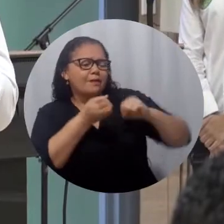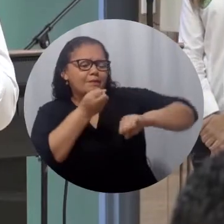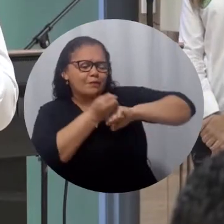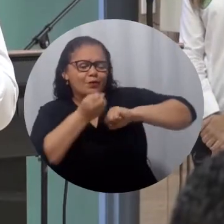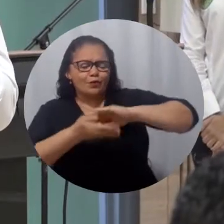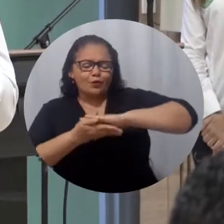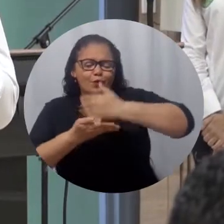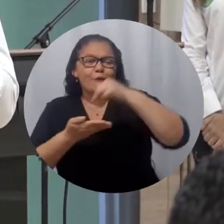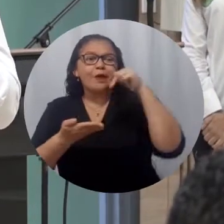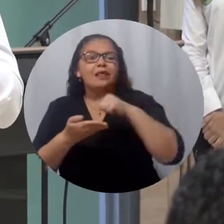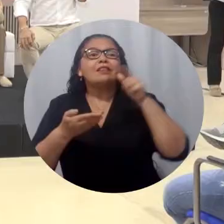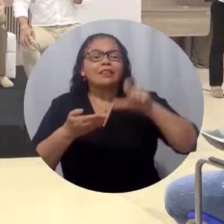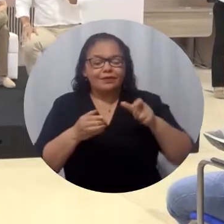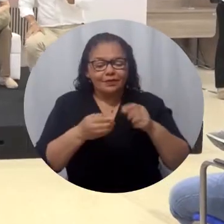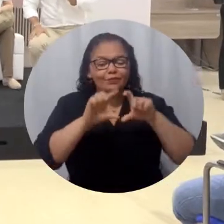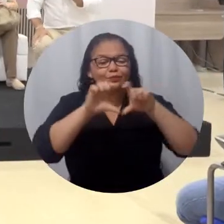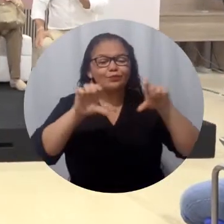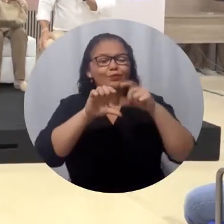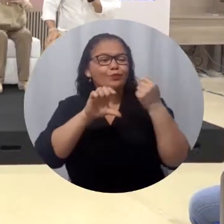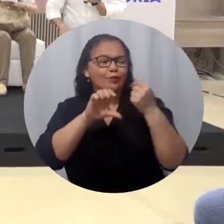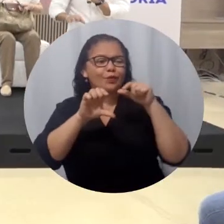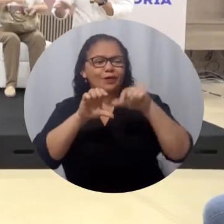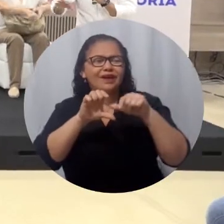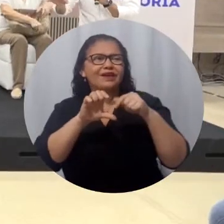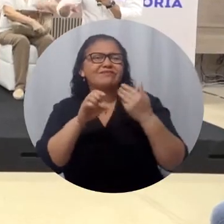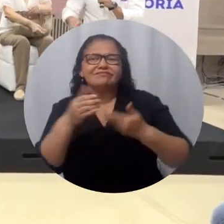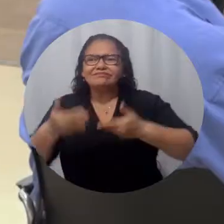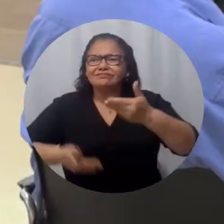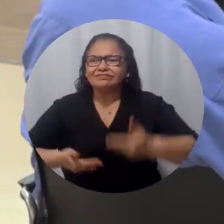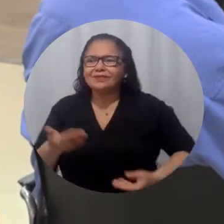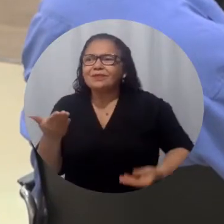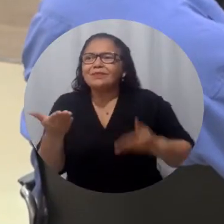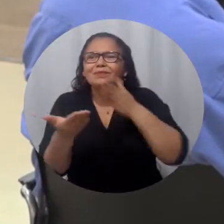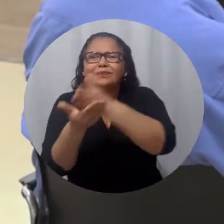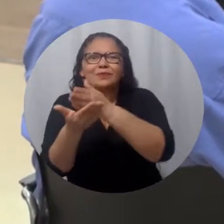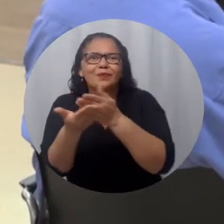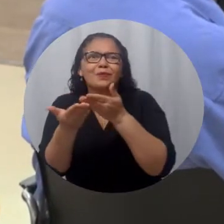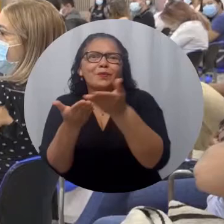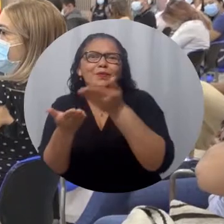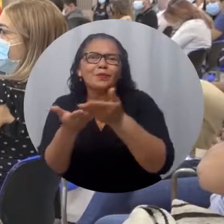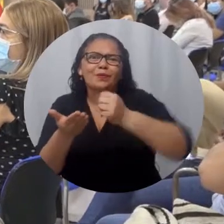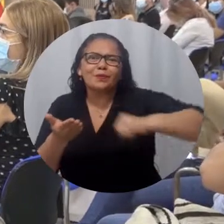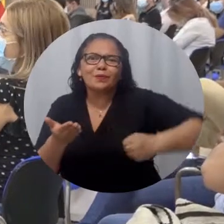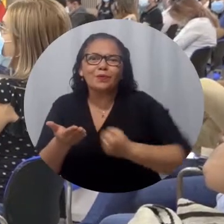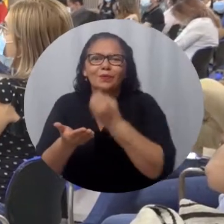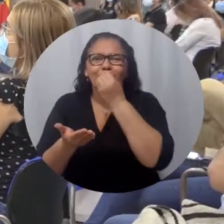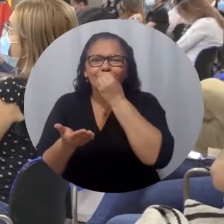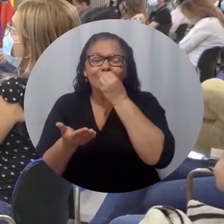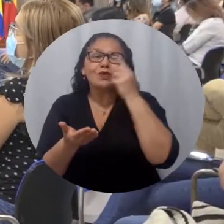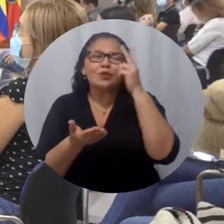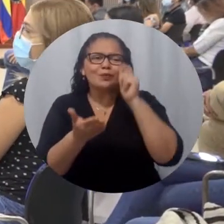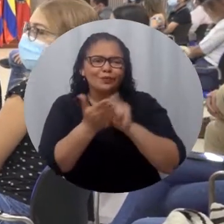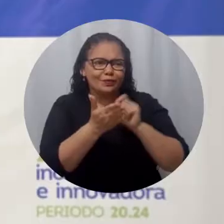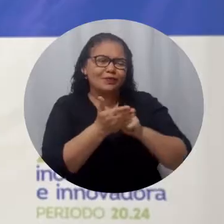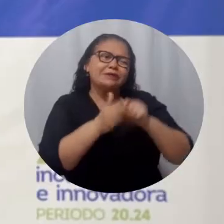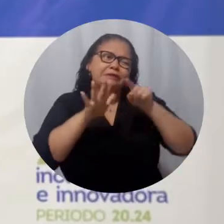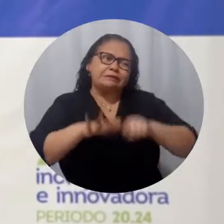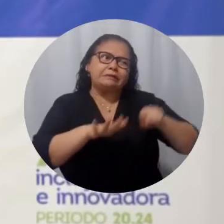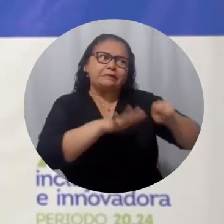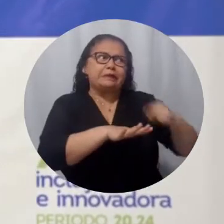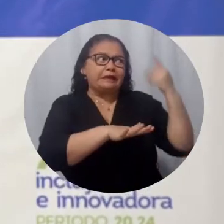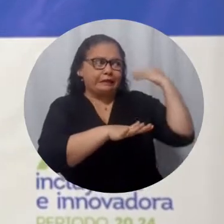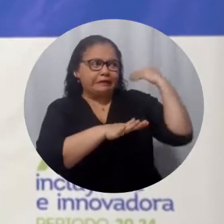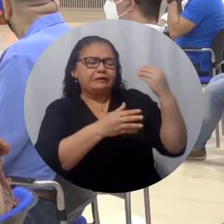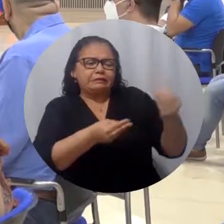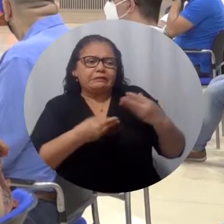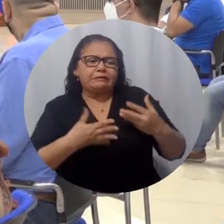una compra que pude reclamar en Rapimercar dos veces en este semestre que pasó. Estoy muy agradecida. Saber que uno